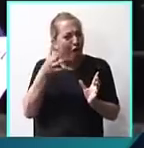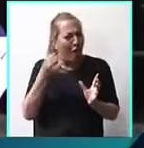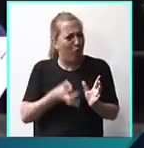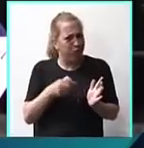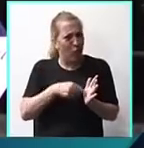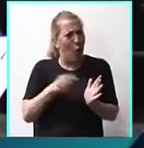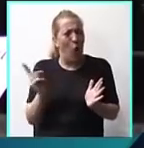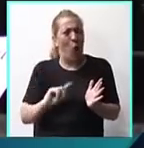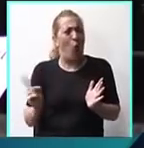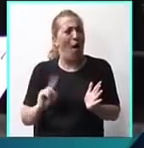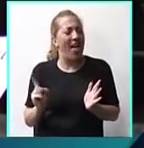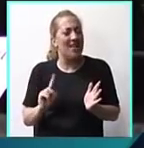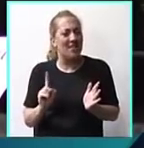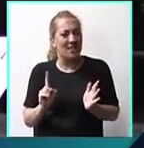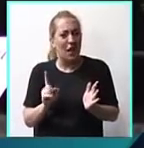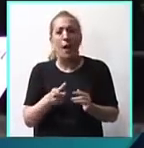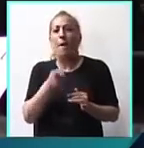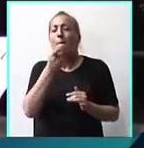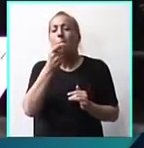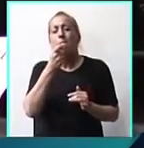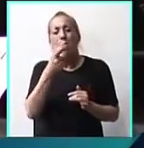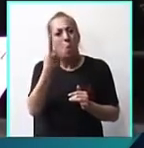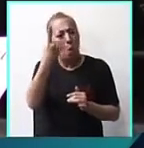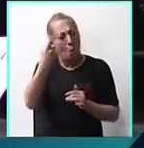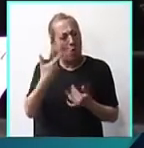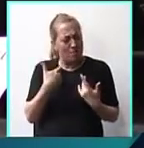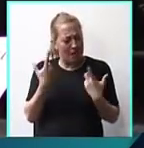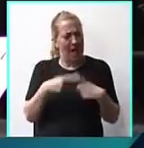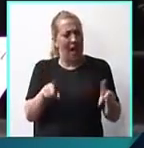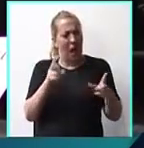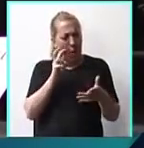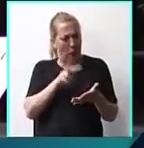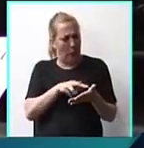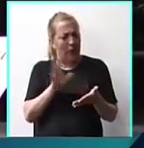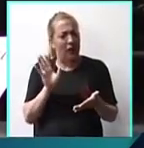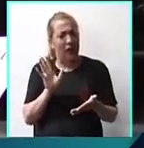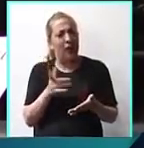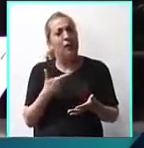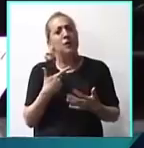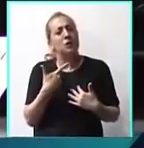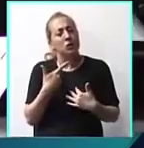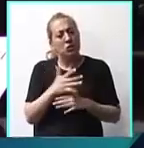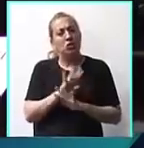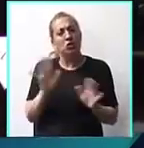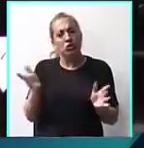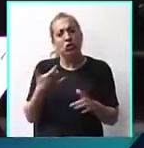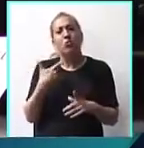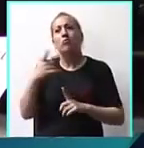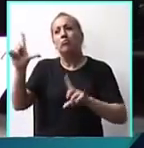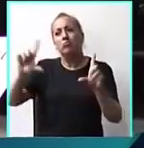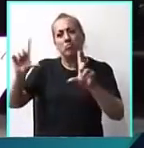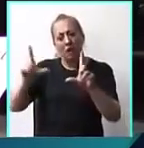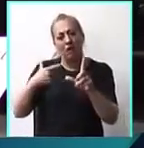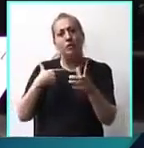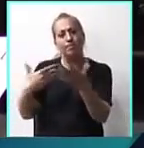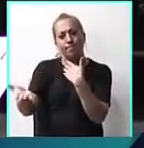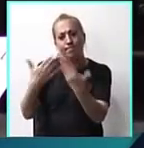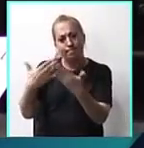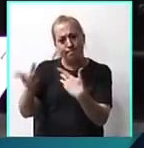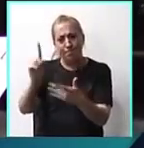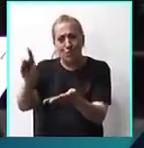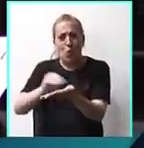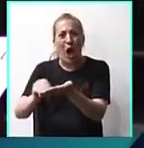eso. Miran, hay un ejemplo que me llamó mucho la atención de estos días, y tuve oportunidad hasta en un canal de televisión discutirlo con el propio abogado